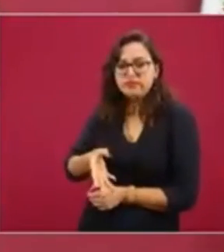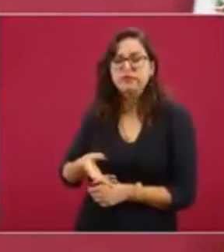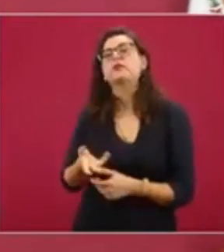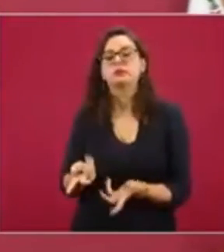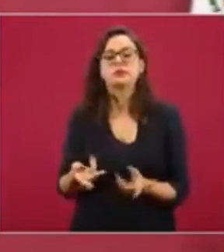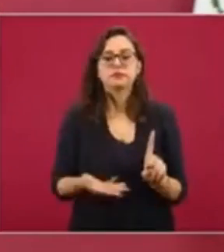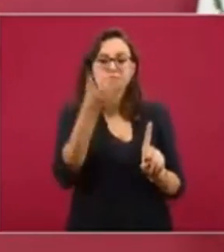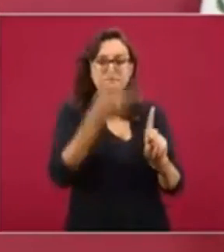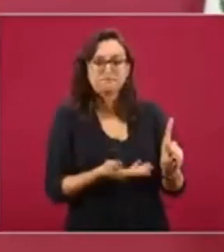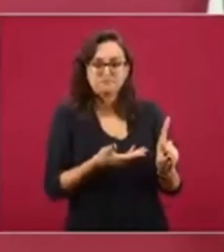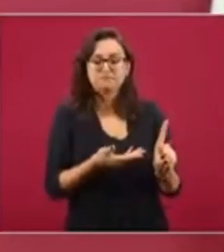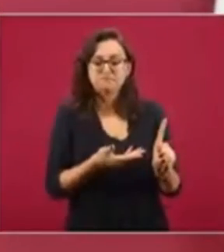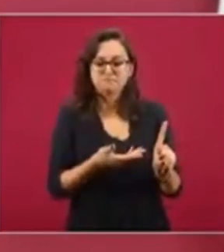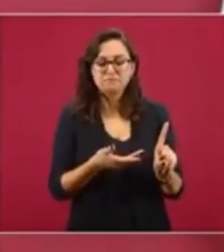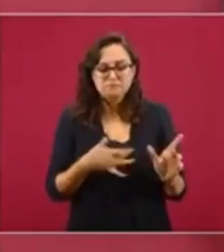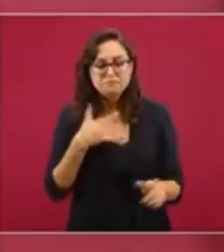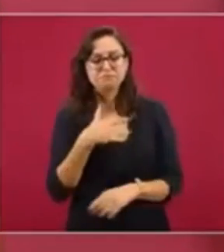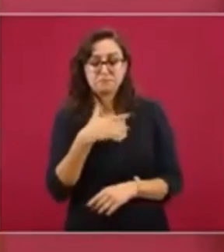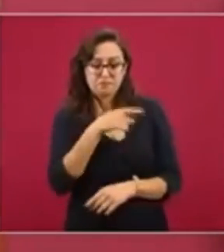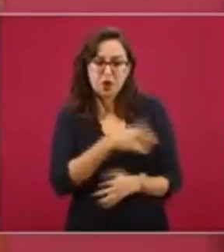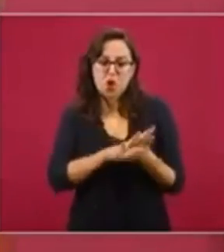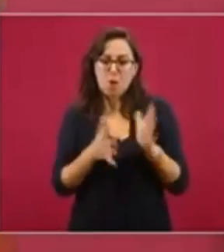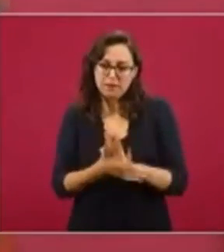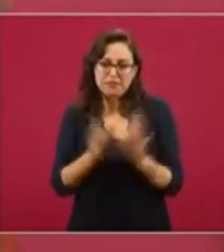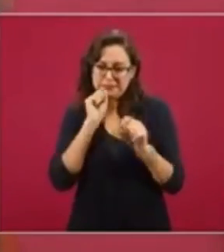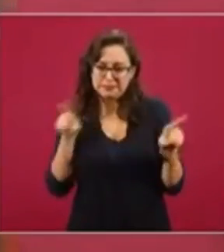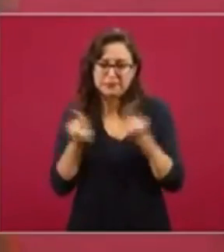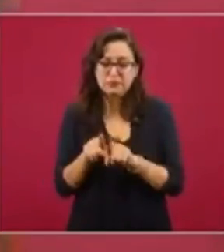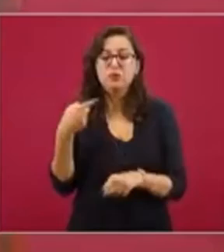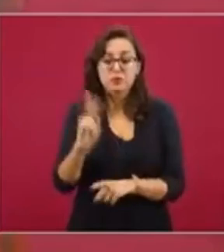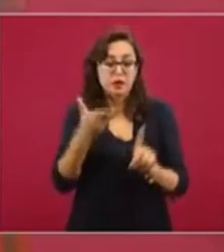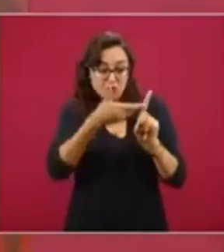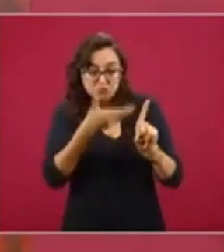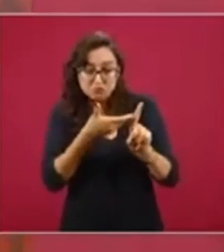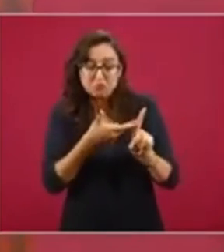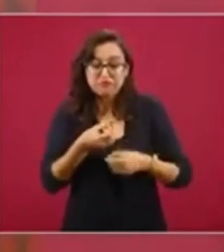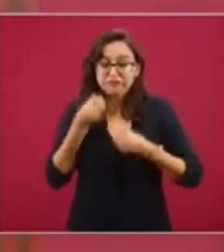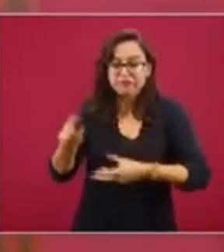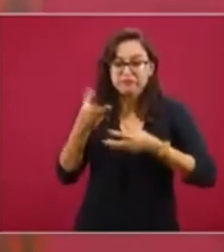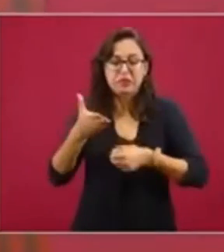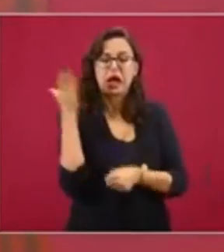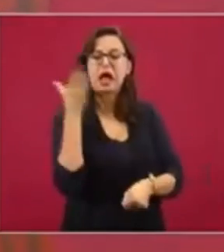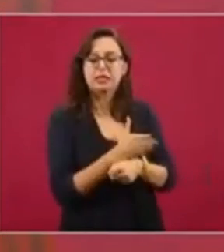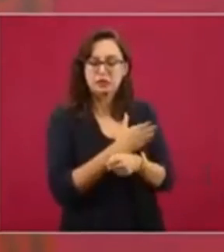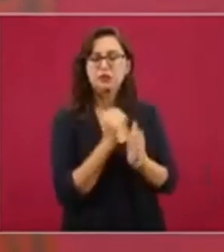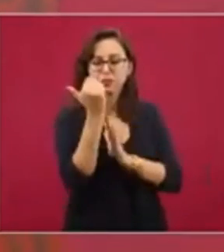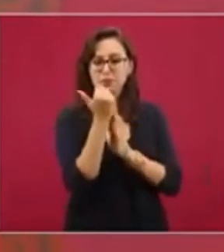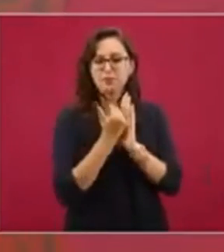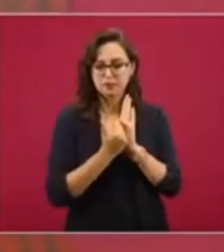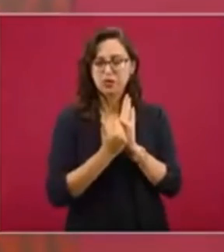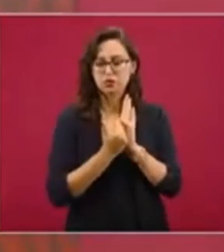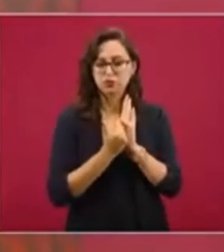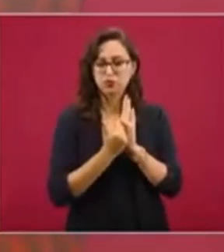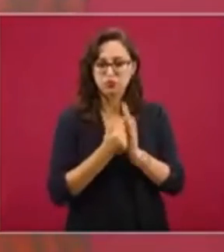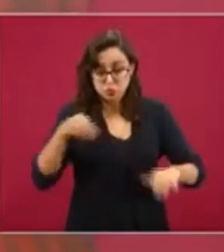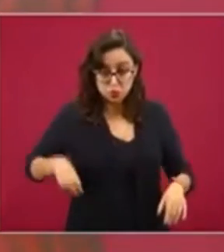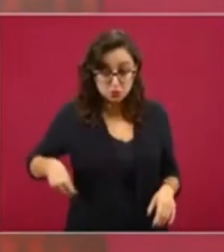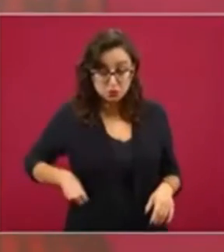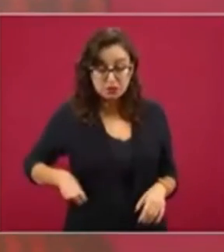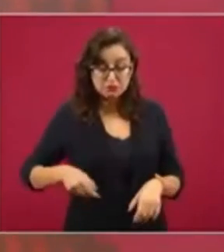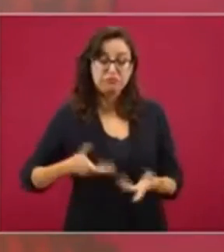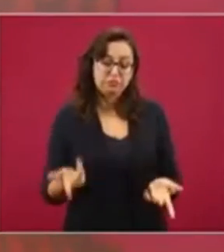se le considera al denunciante una disminución de su posible